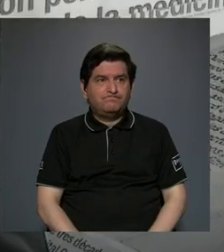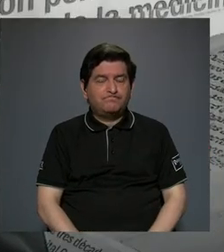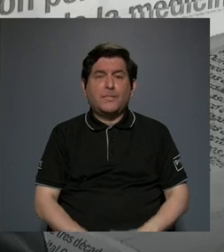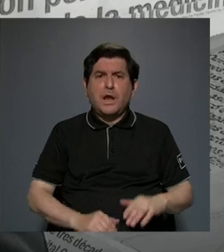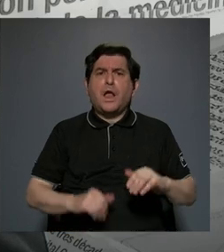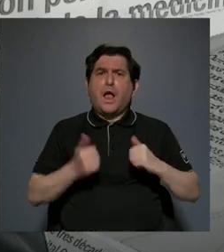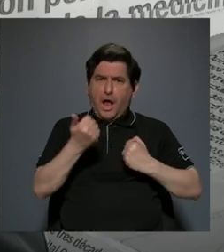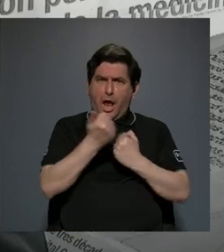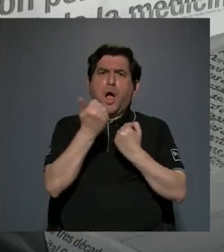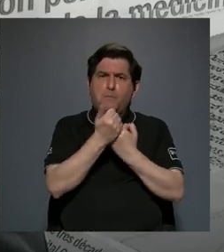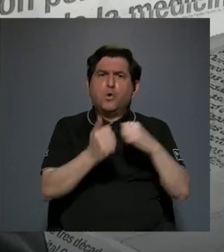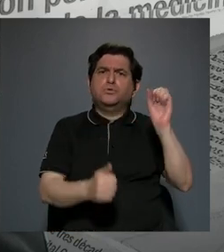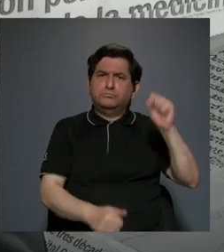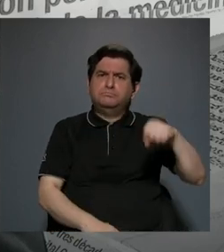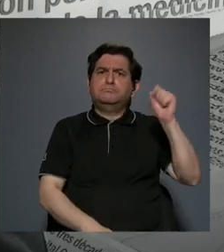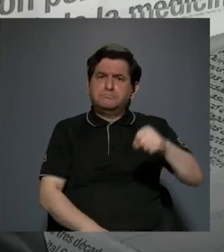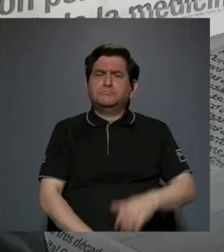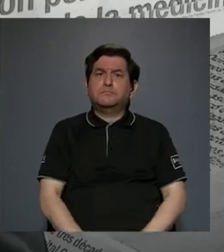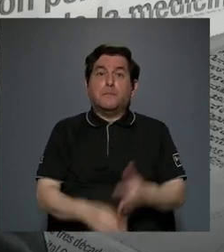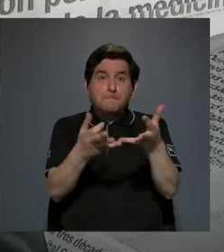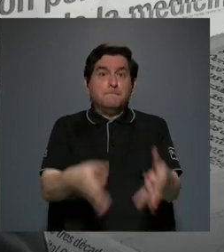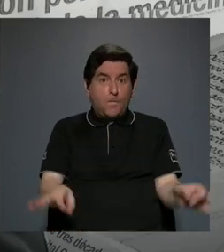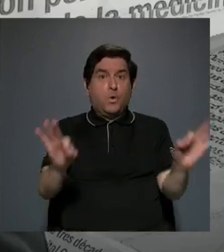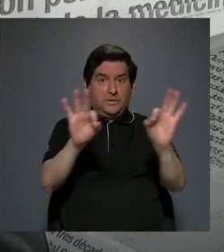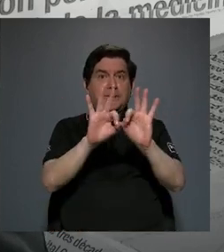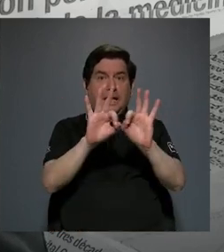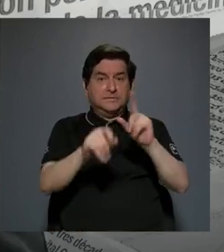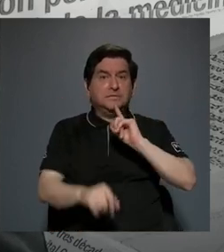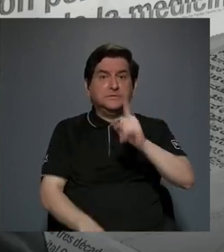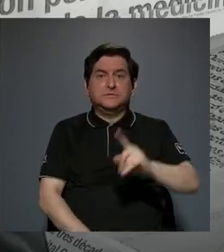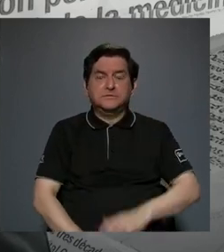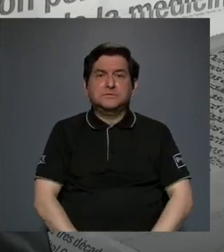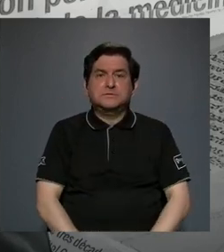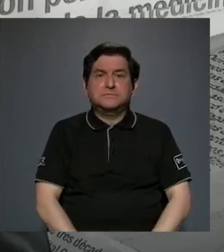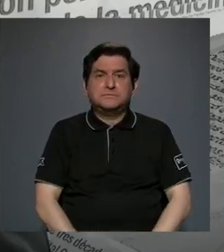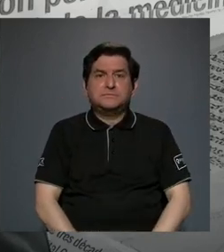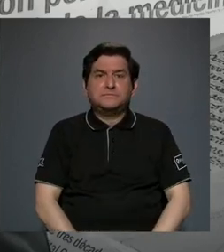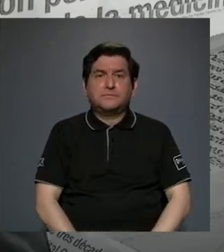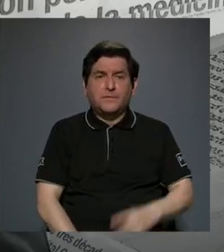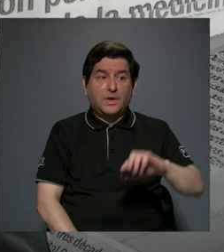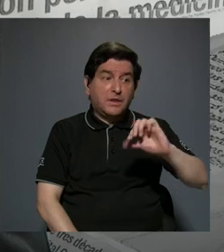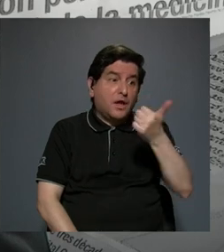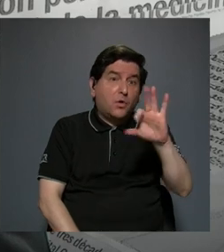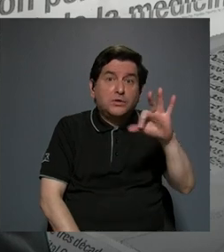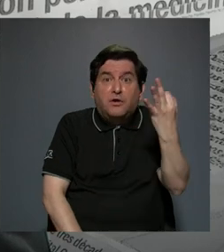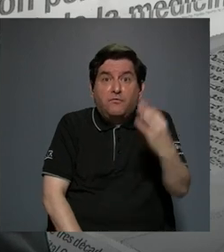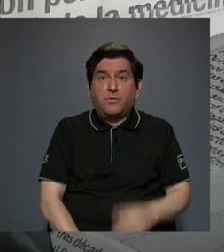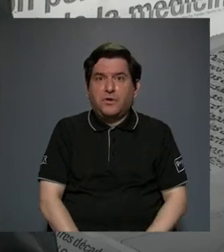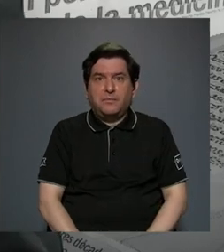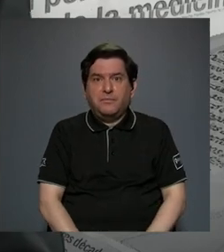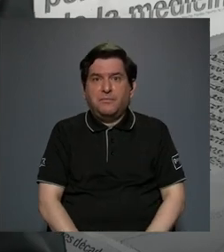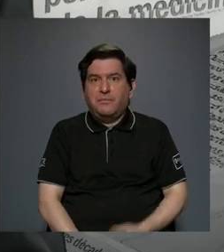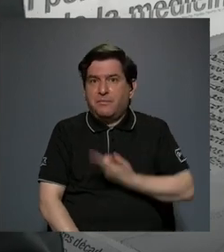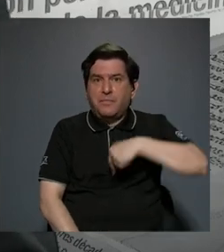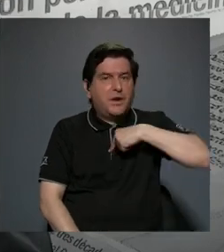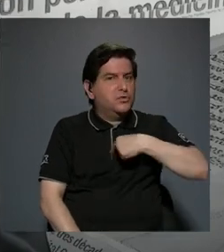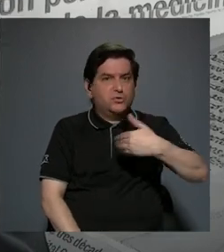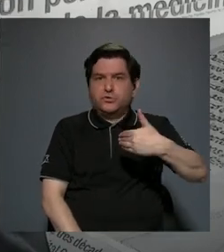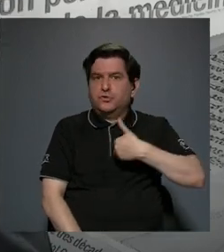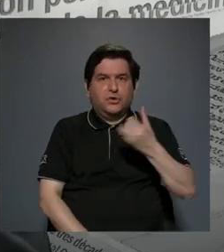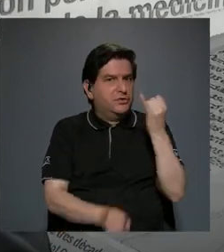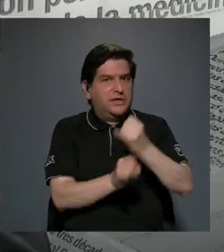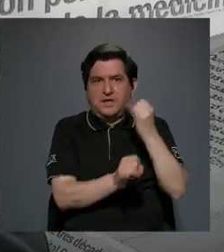apoyo eso es muy importante decirlo de otra manera no tendríamos las